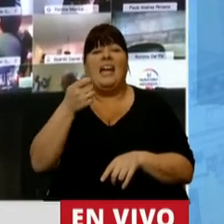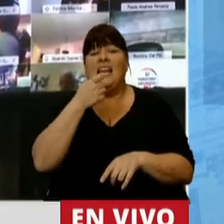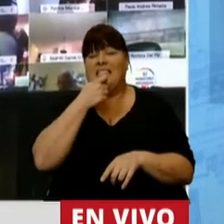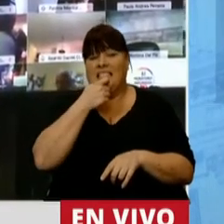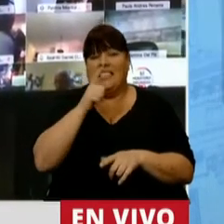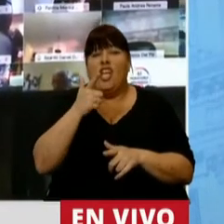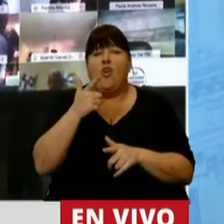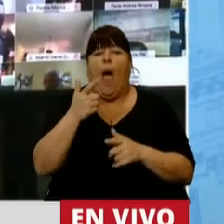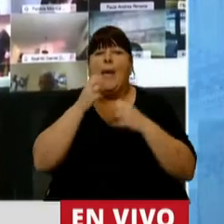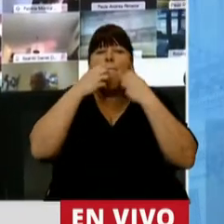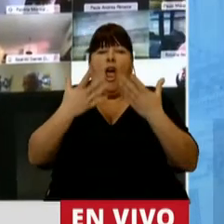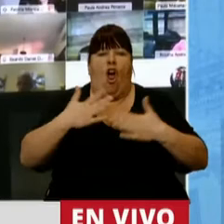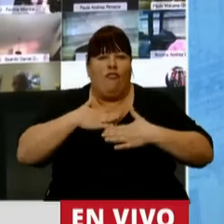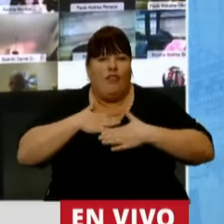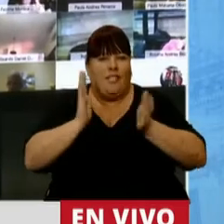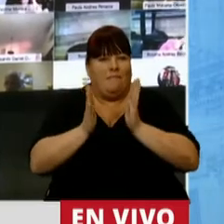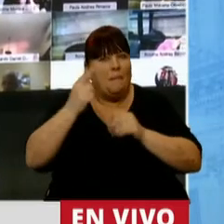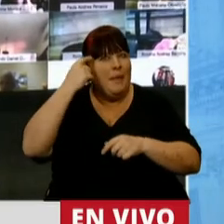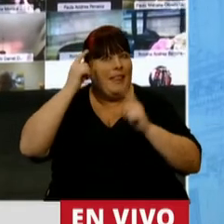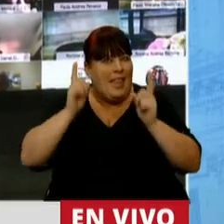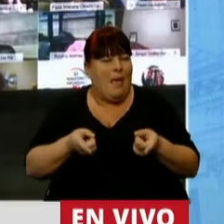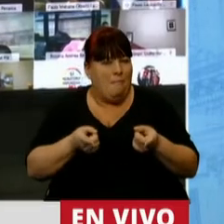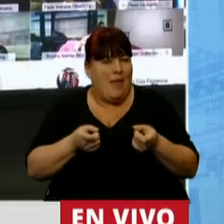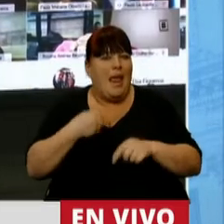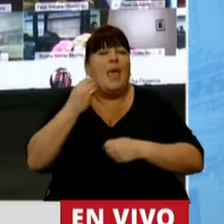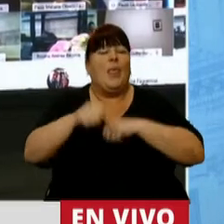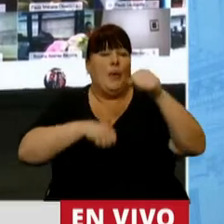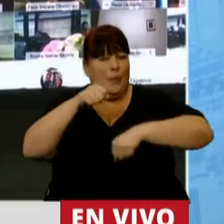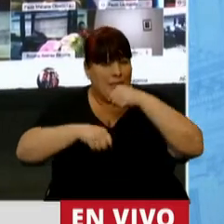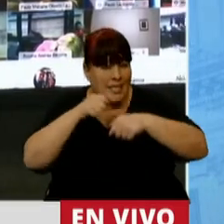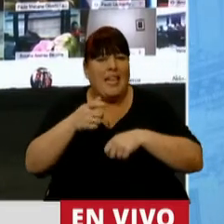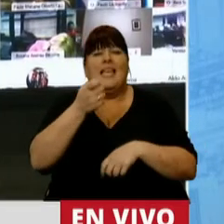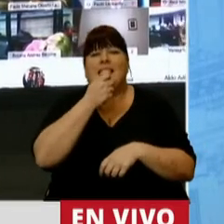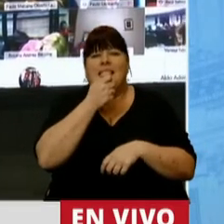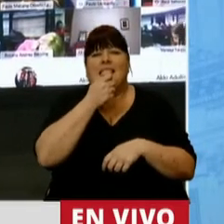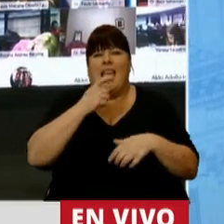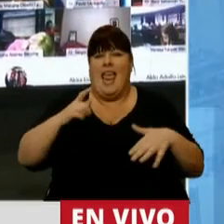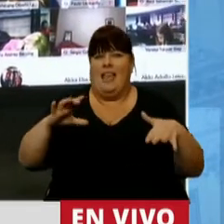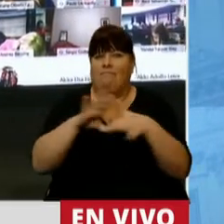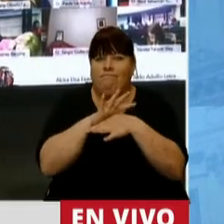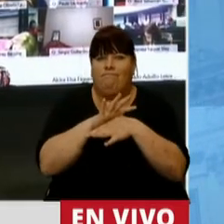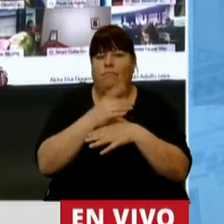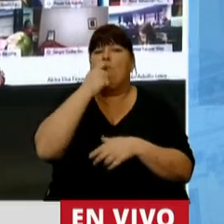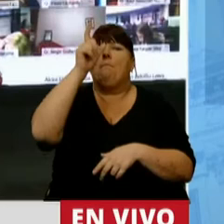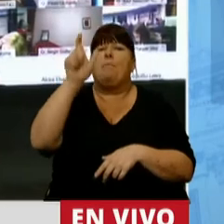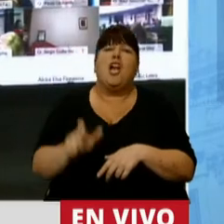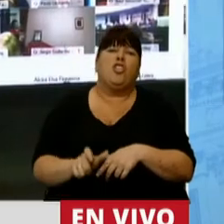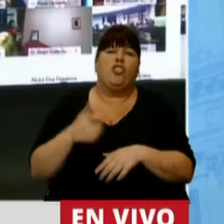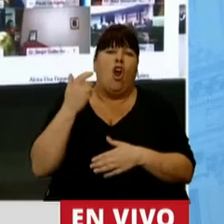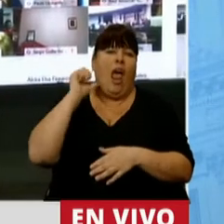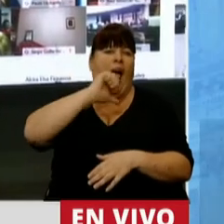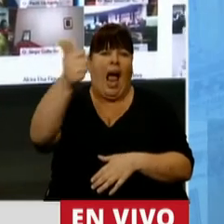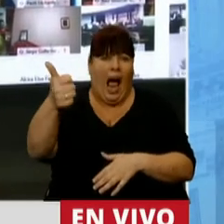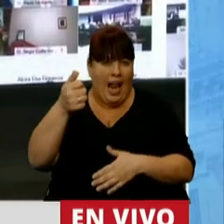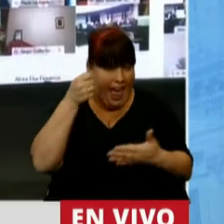si no existe un mejoramiento físico y mental en el ciclismo, si hay algo que determina que una persona llegue a la